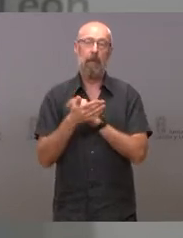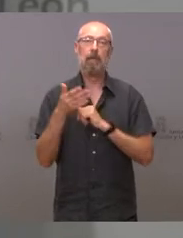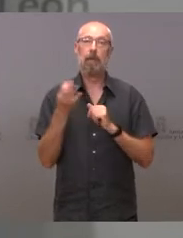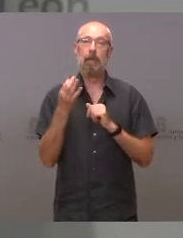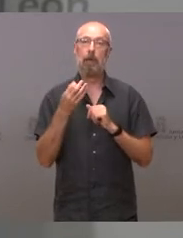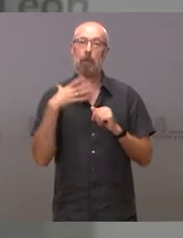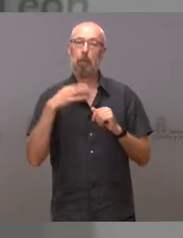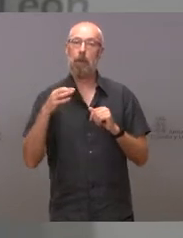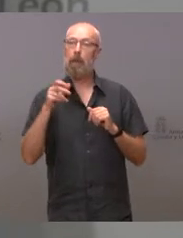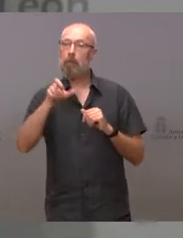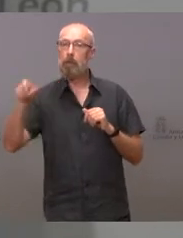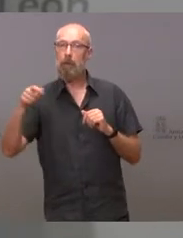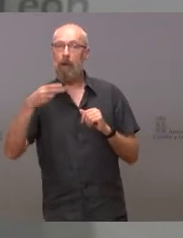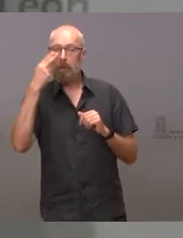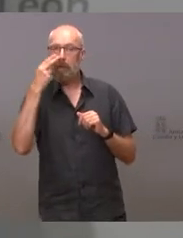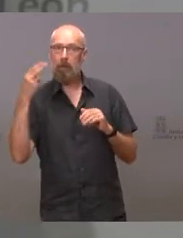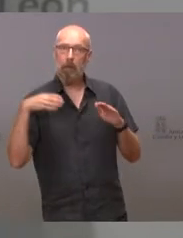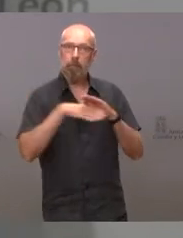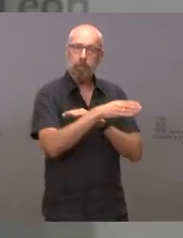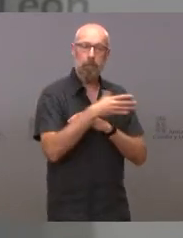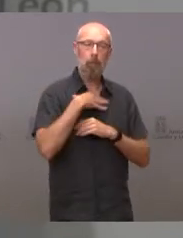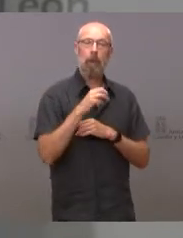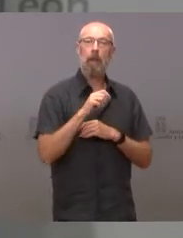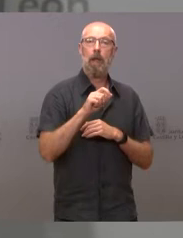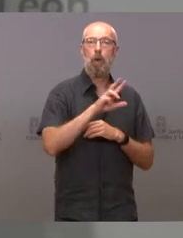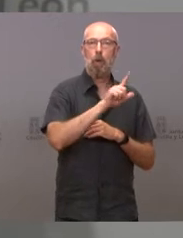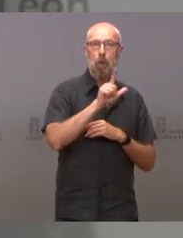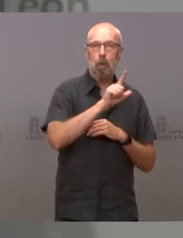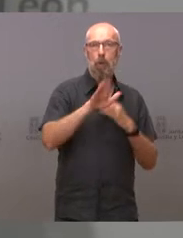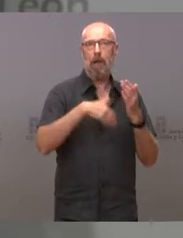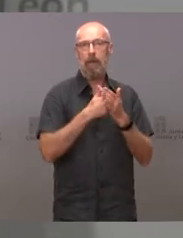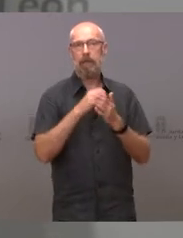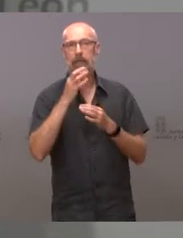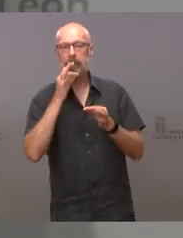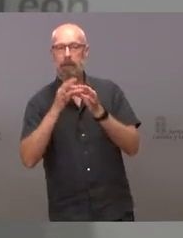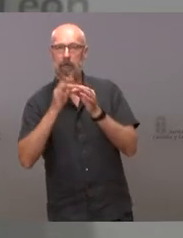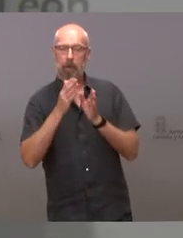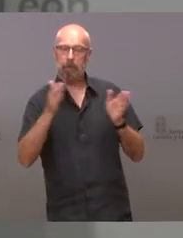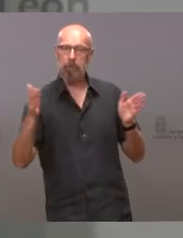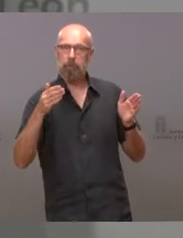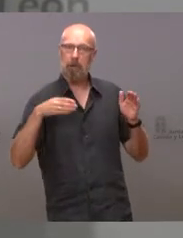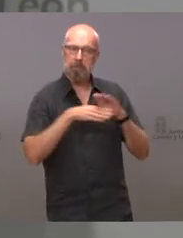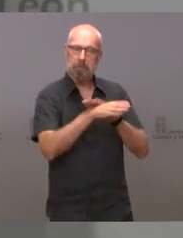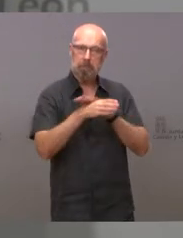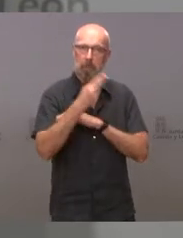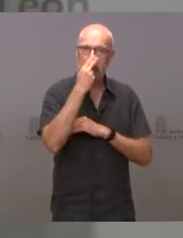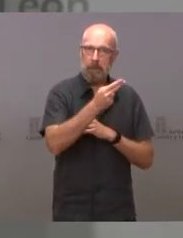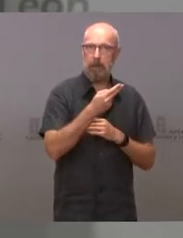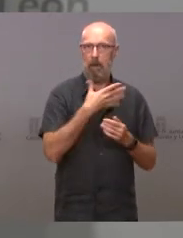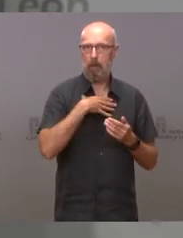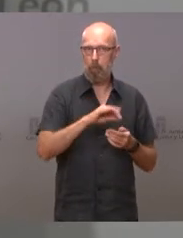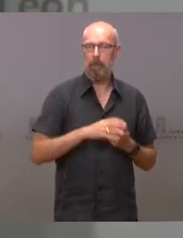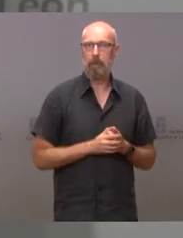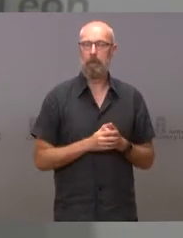visitantes durante los meses estivales entre el 13 de julio y el 12 de septiembre. En las 10 se exponen a disposición un total de